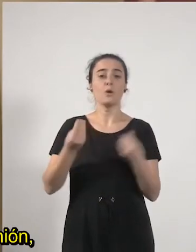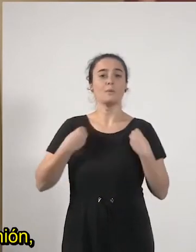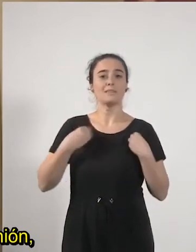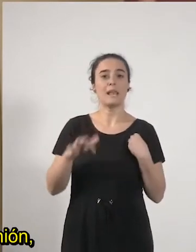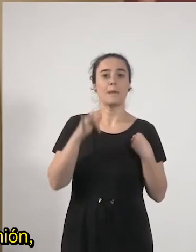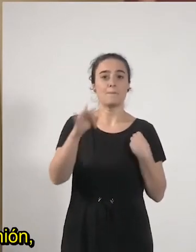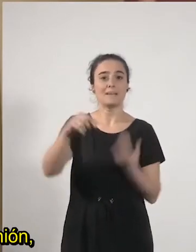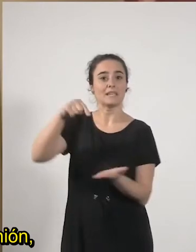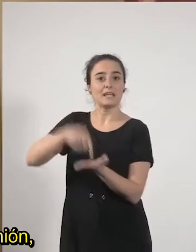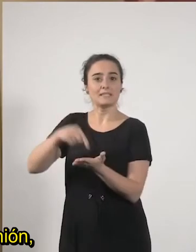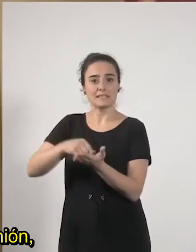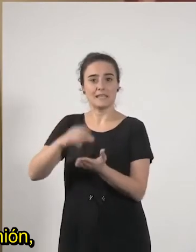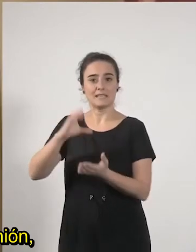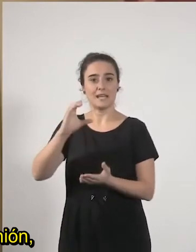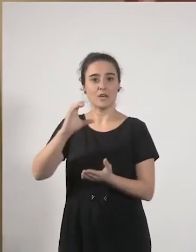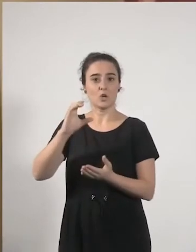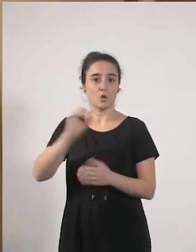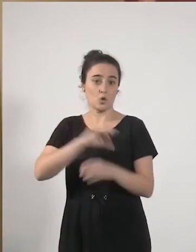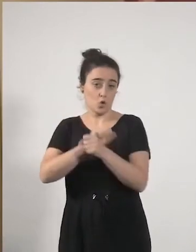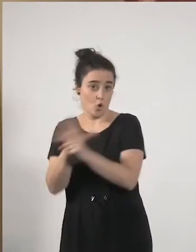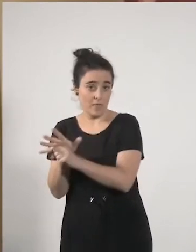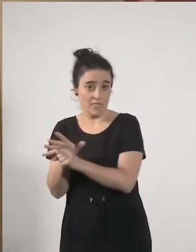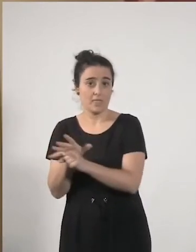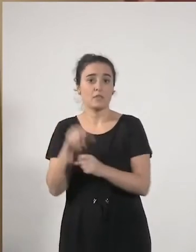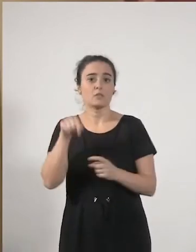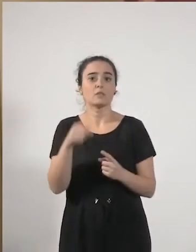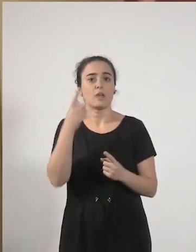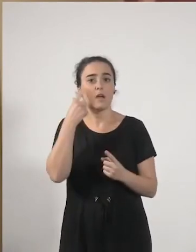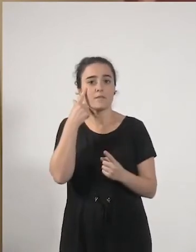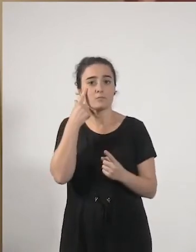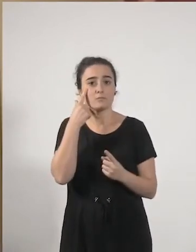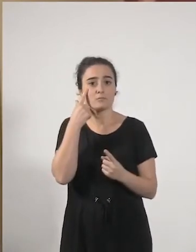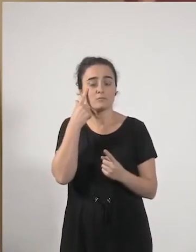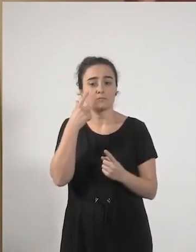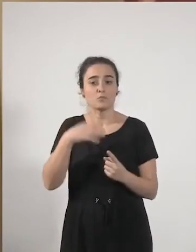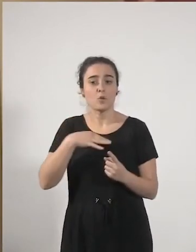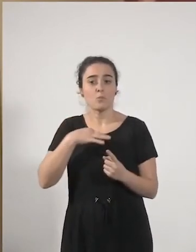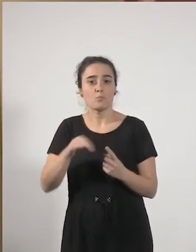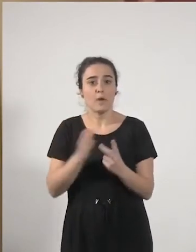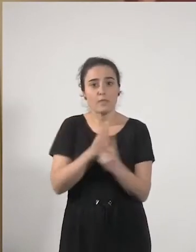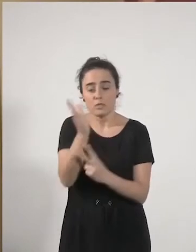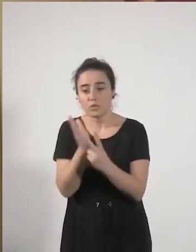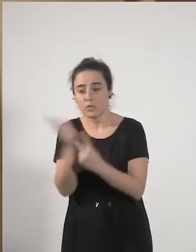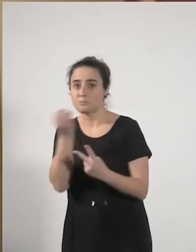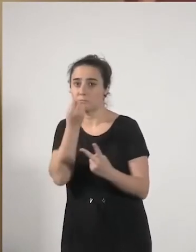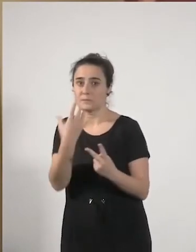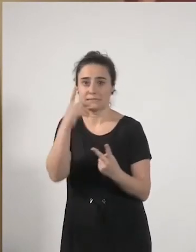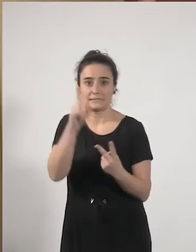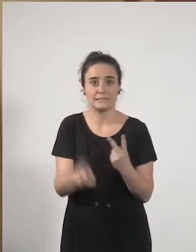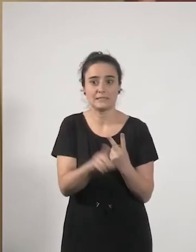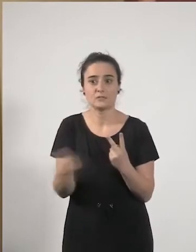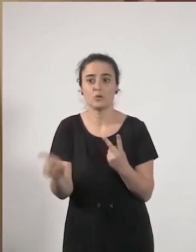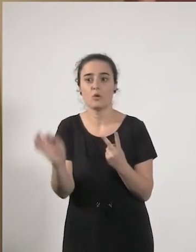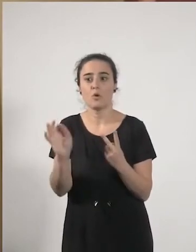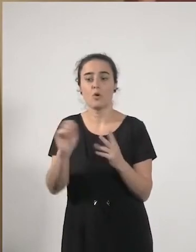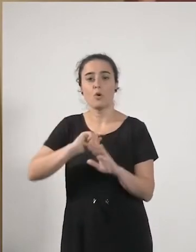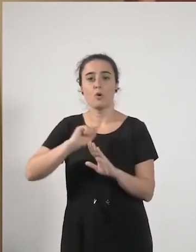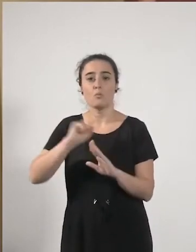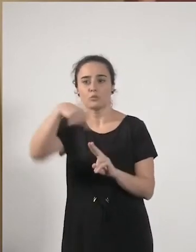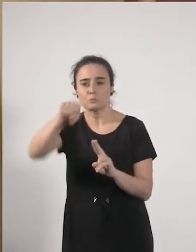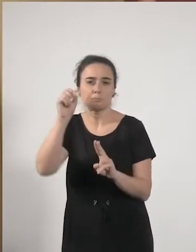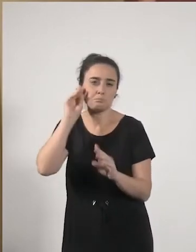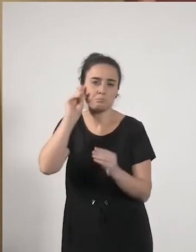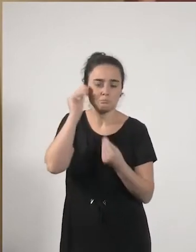cuál es vuestra opinión si estas iniciativas pueden van en la buena dirección o las leyes de esta manera